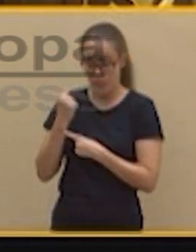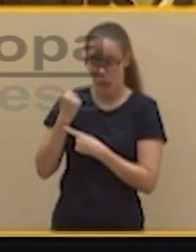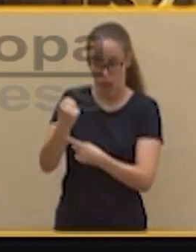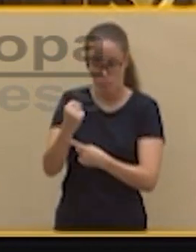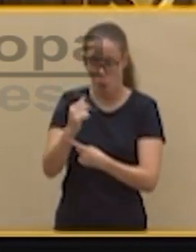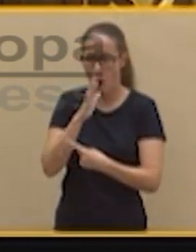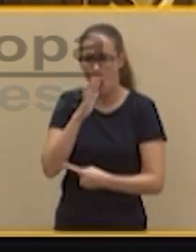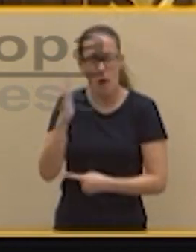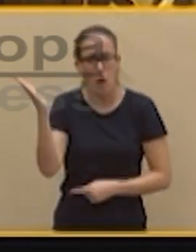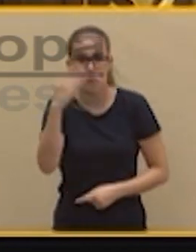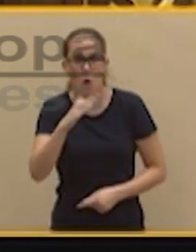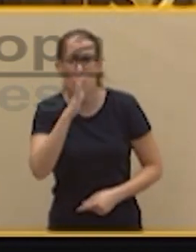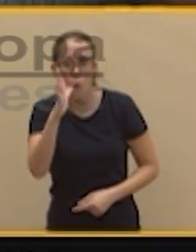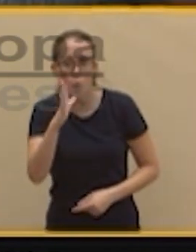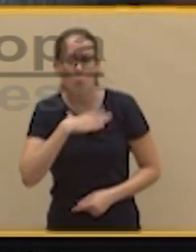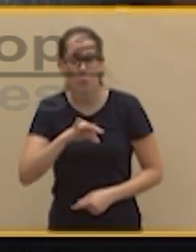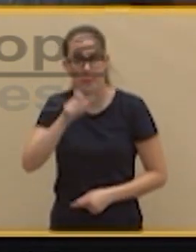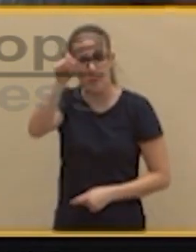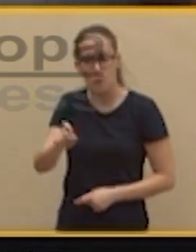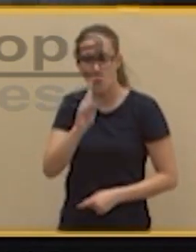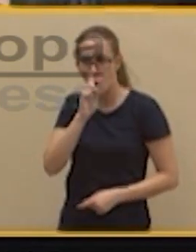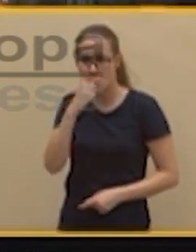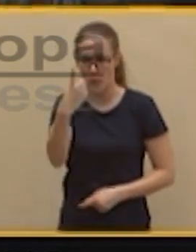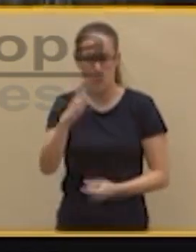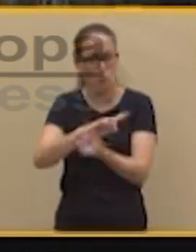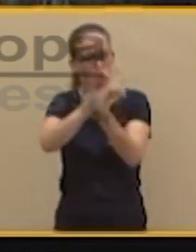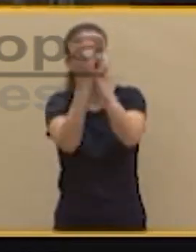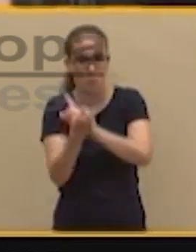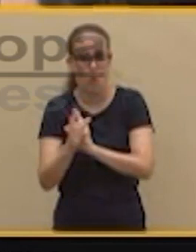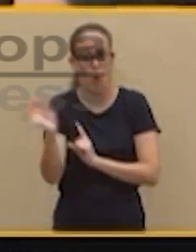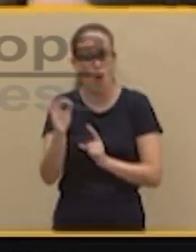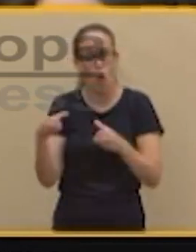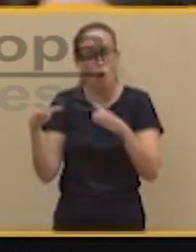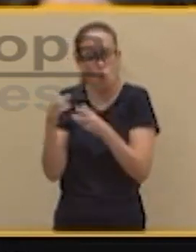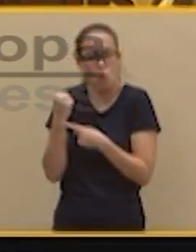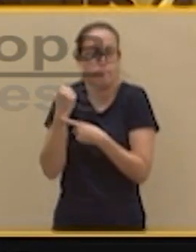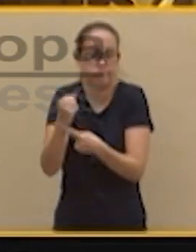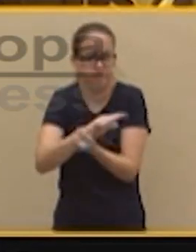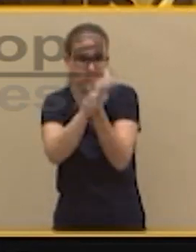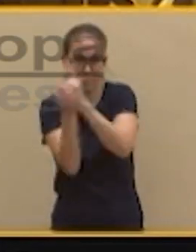usted en este año o por lo que le han cambiado sus socios. Pero permítame que le haga una tercera pregunta.